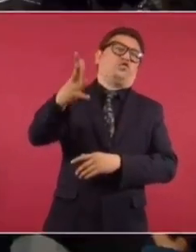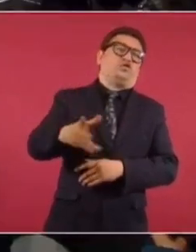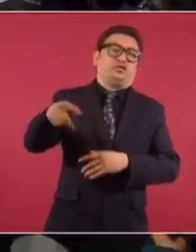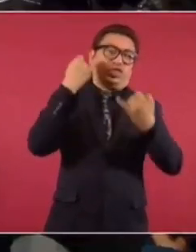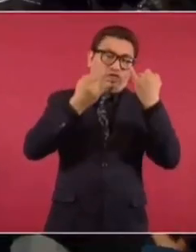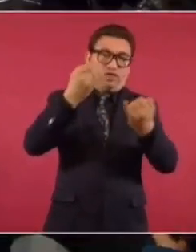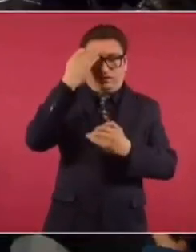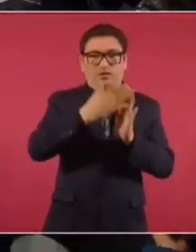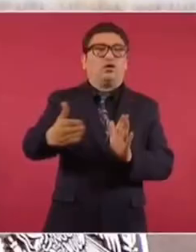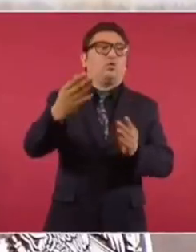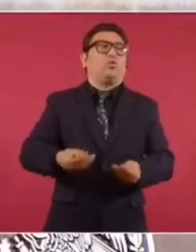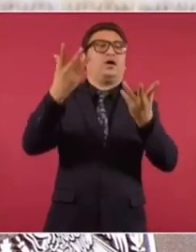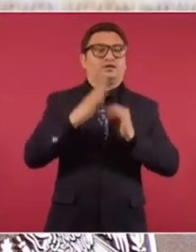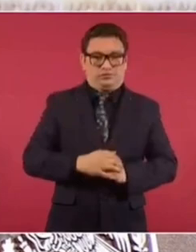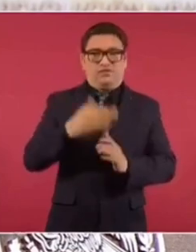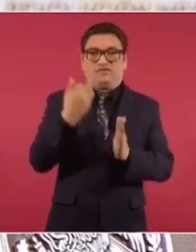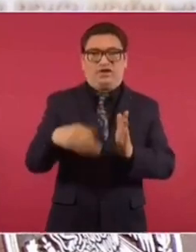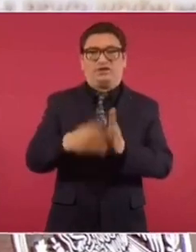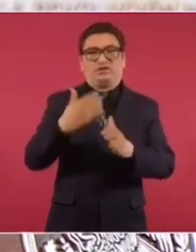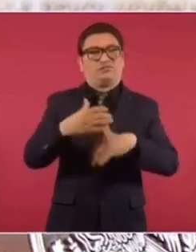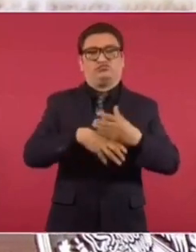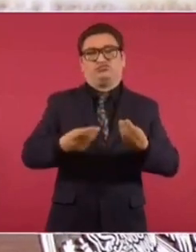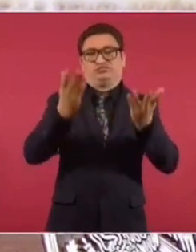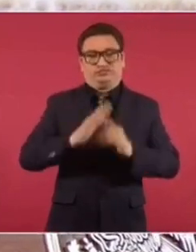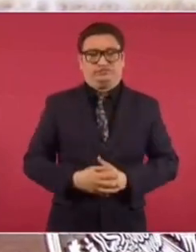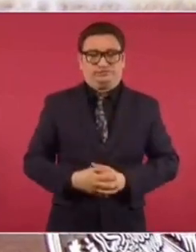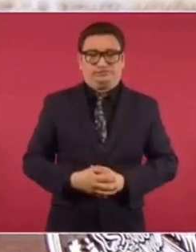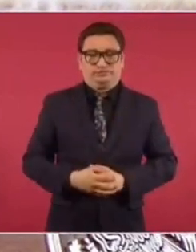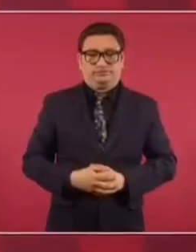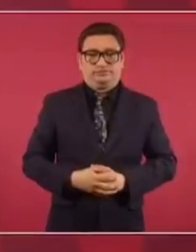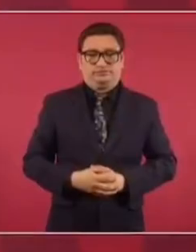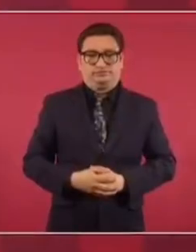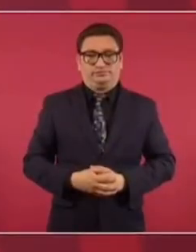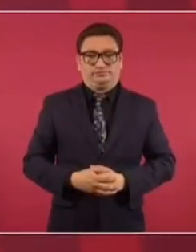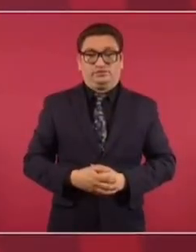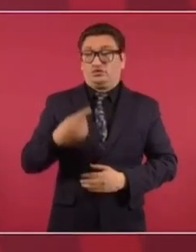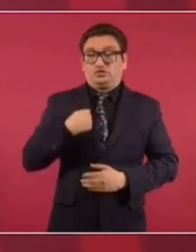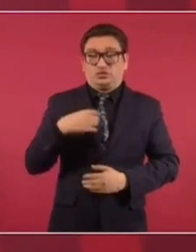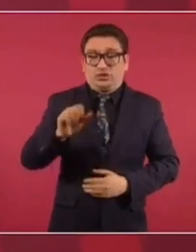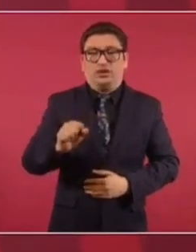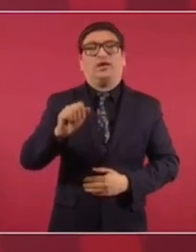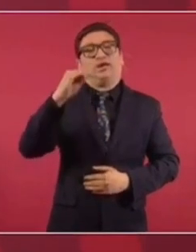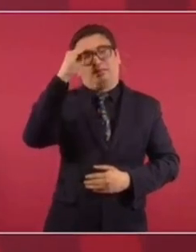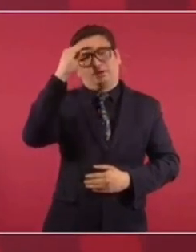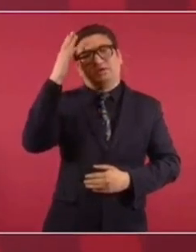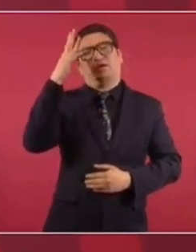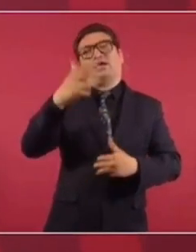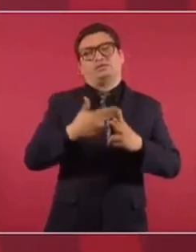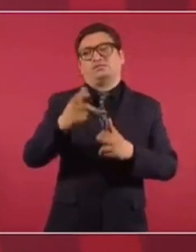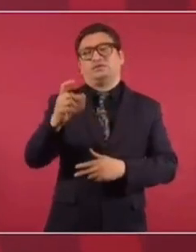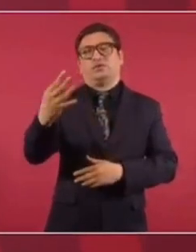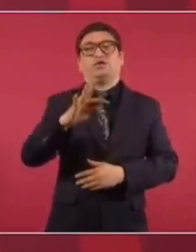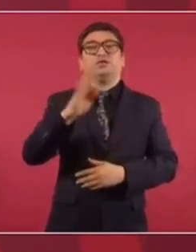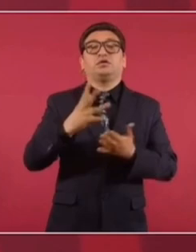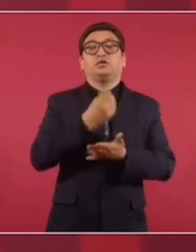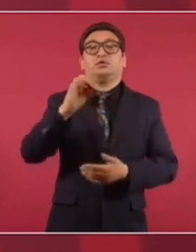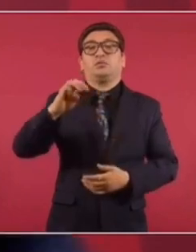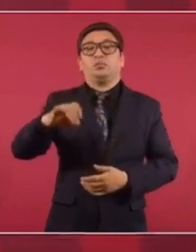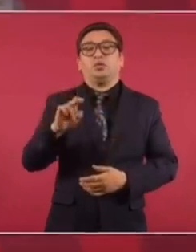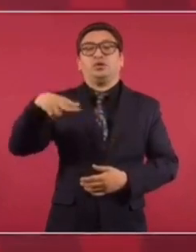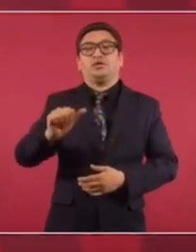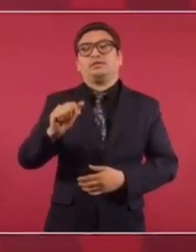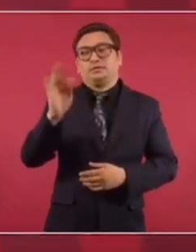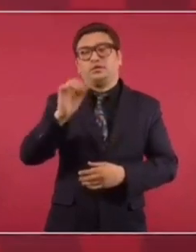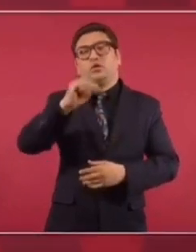imagínese cuánto falta, cuántas cosas van a pasar todavía, no le había entendido, pero es pensando hacia el 24, no, no, no, no,